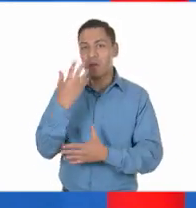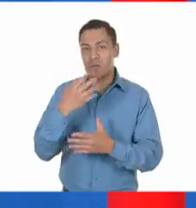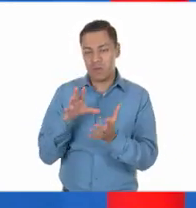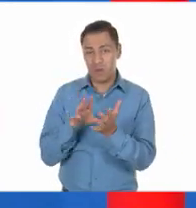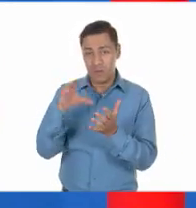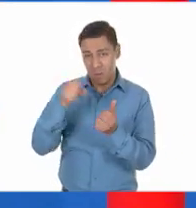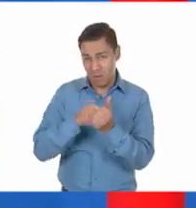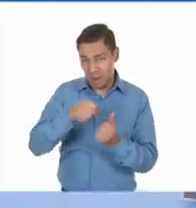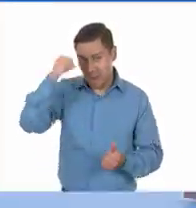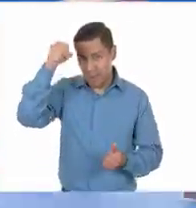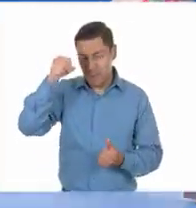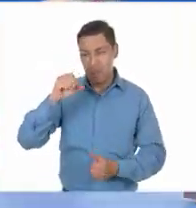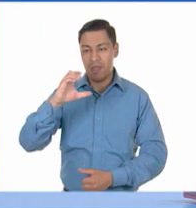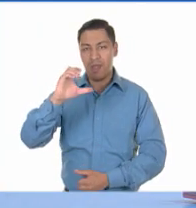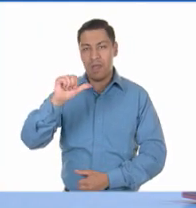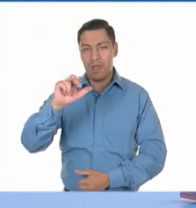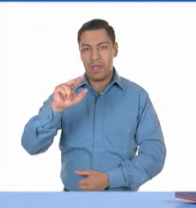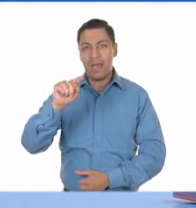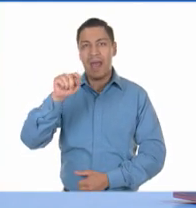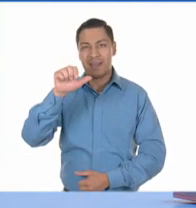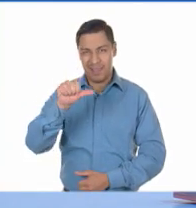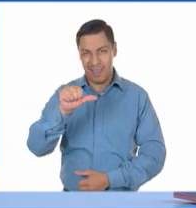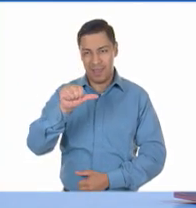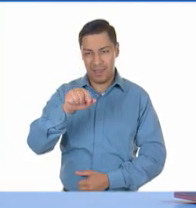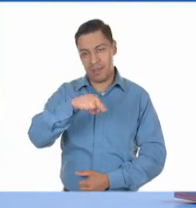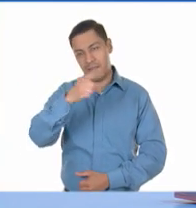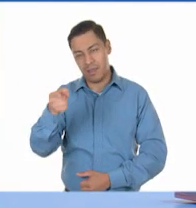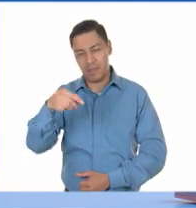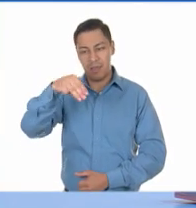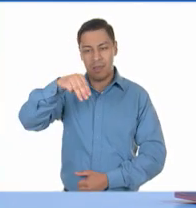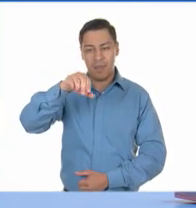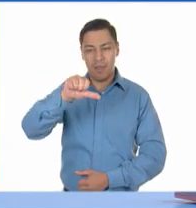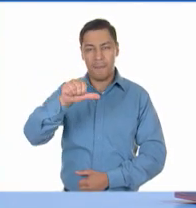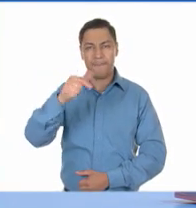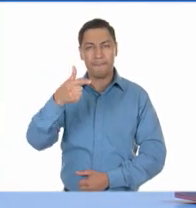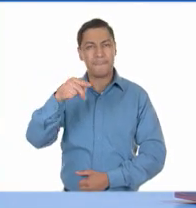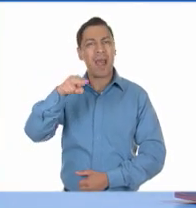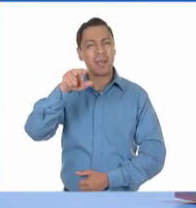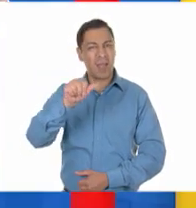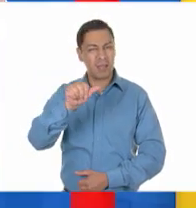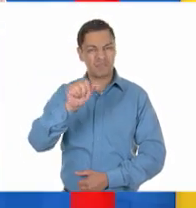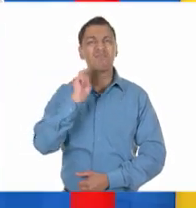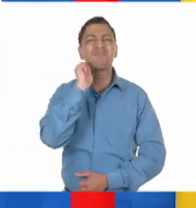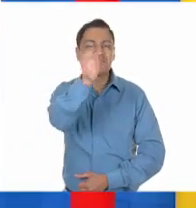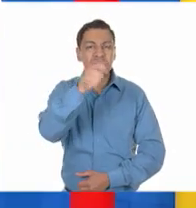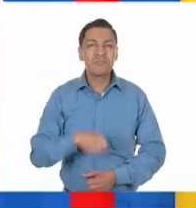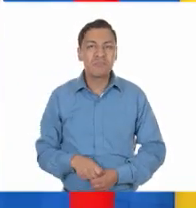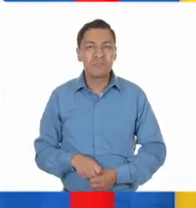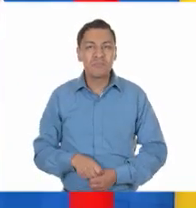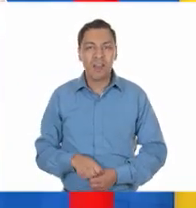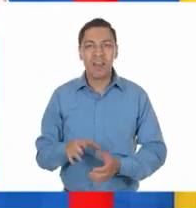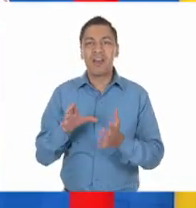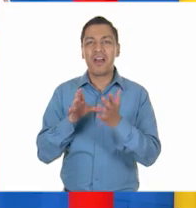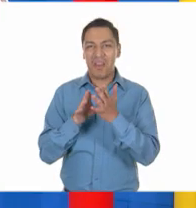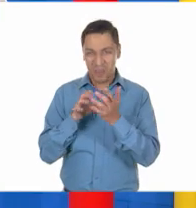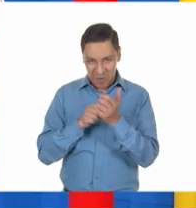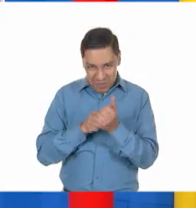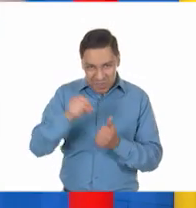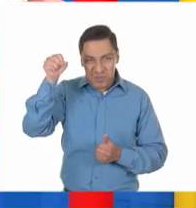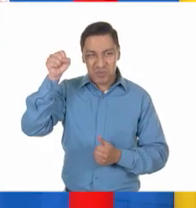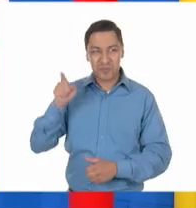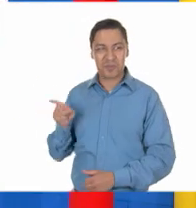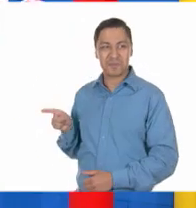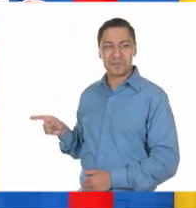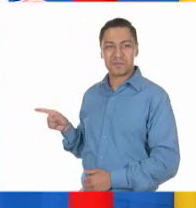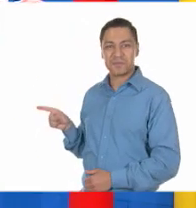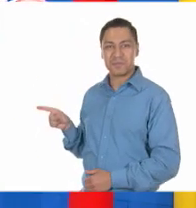es importante... Nuestra, perdón. Nuestra, ¿qué? Nuestra Carta Magna, Tin. Esa es otra forma en la que le